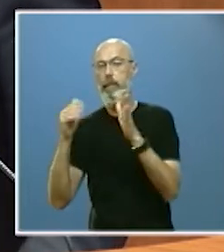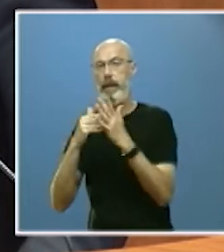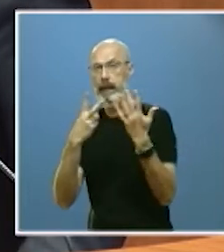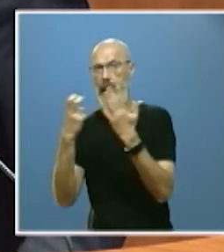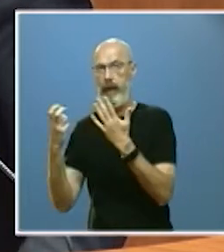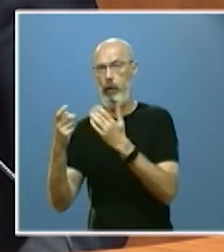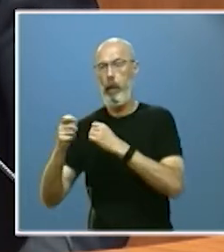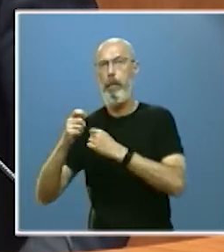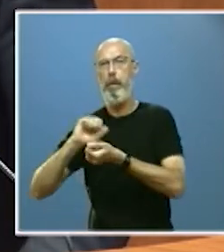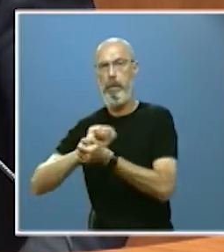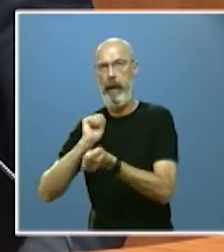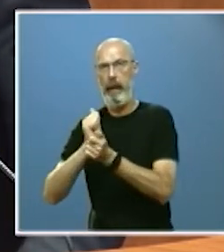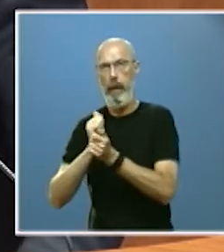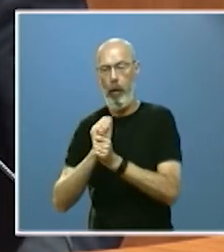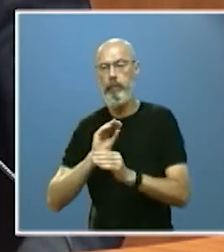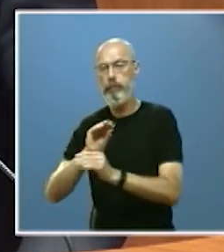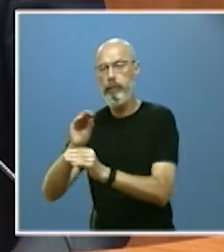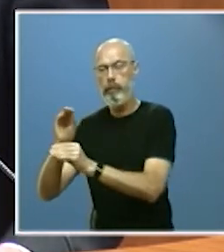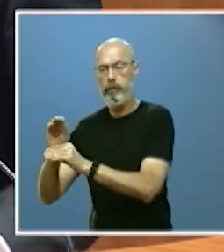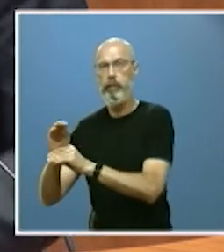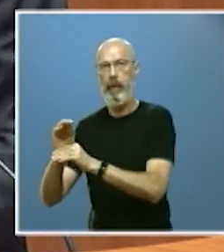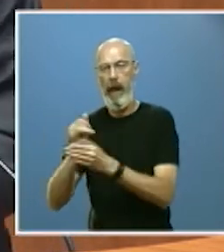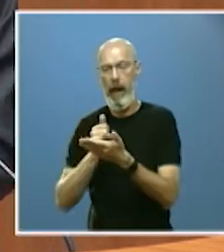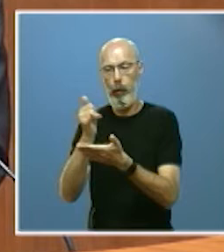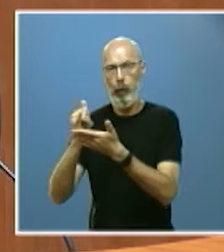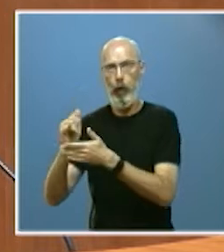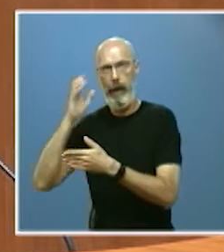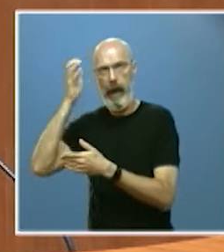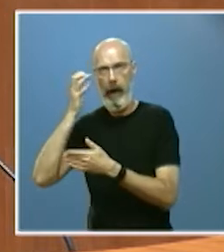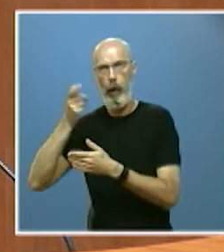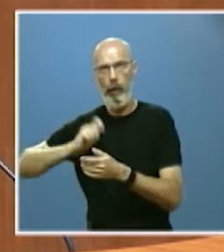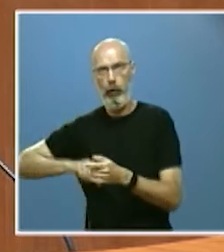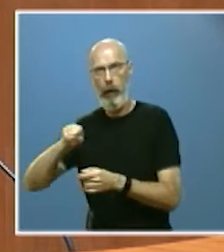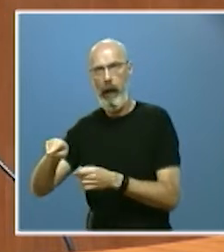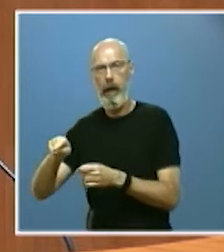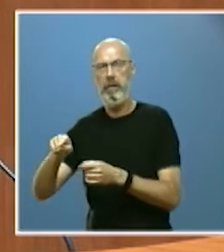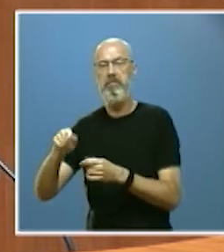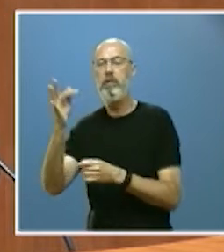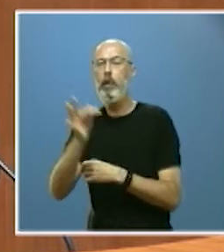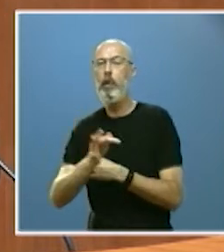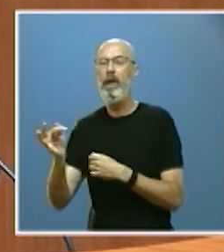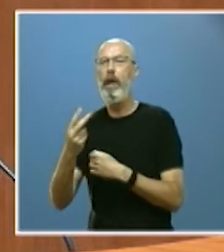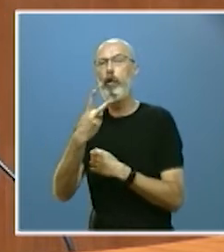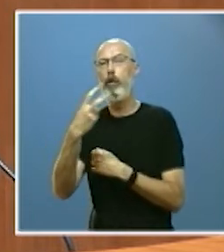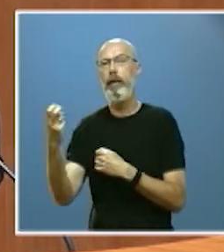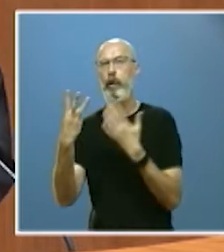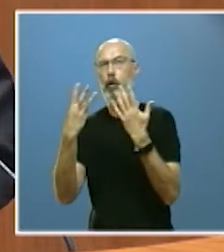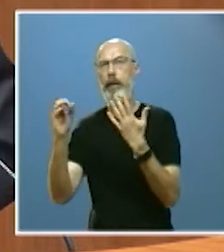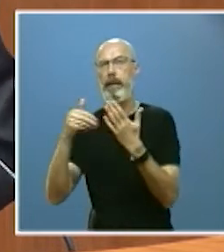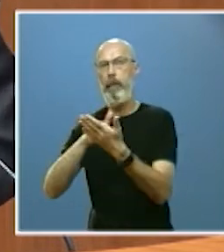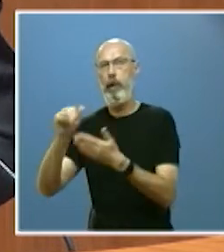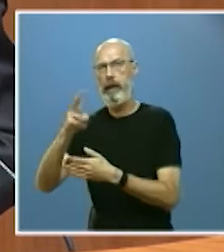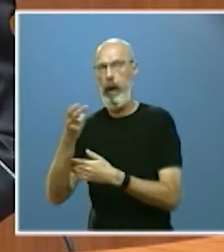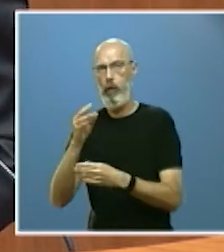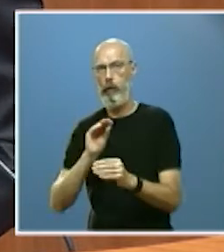garantizados a los agricultores y ganaderos profesionales por un importe global de 280 millones de euros.